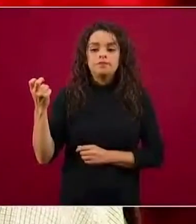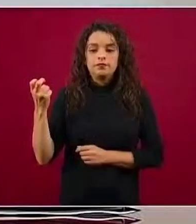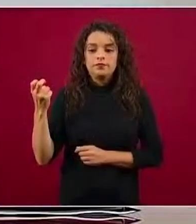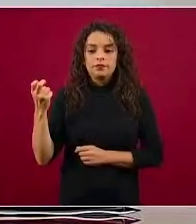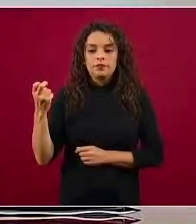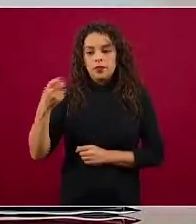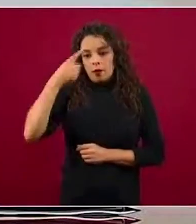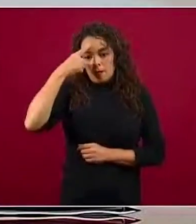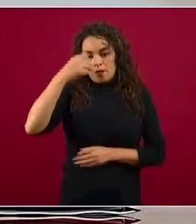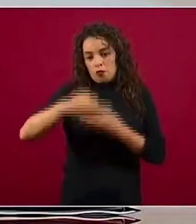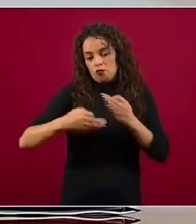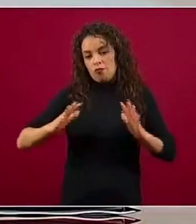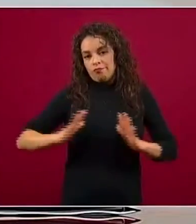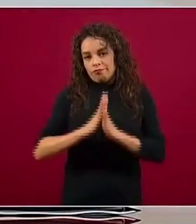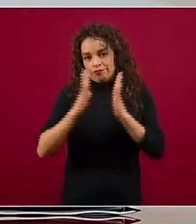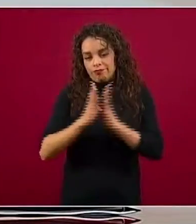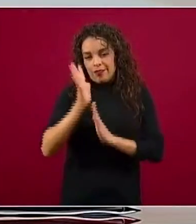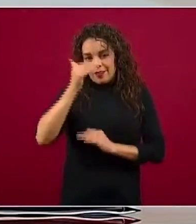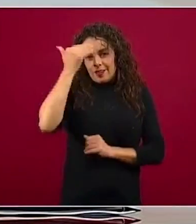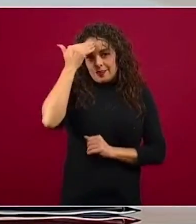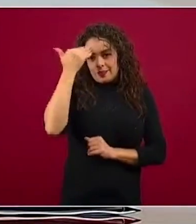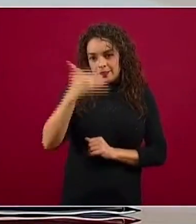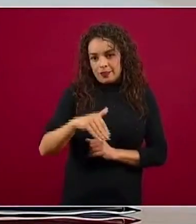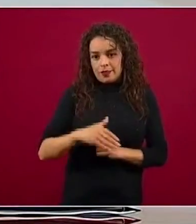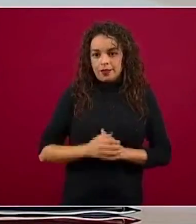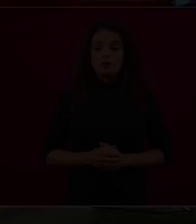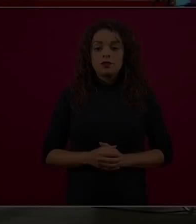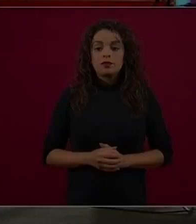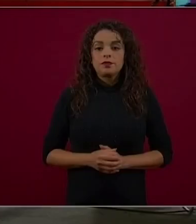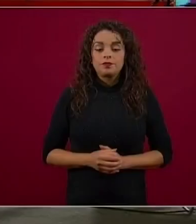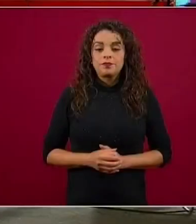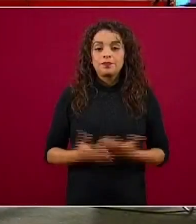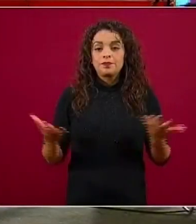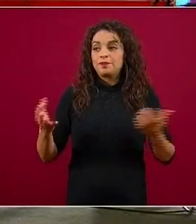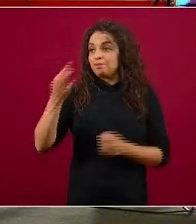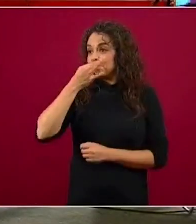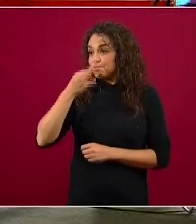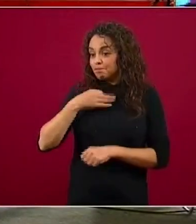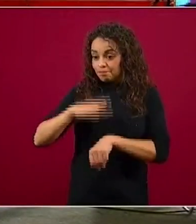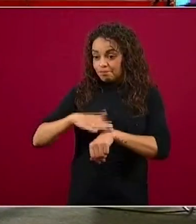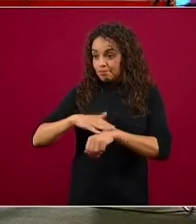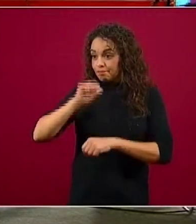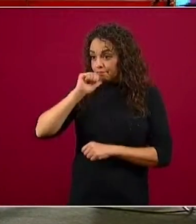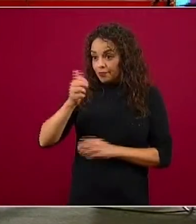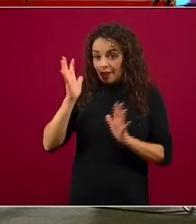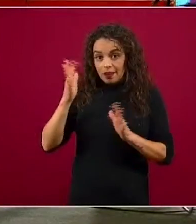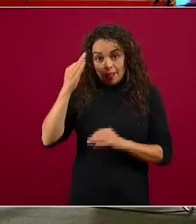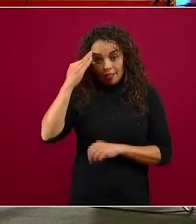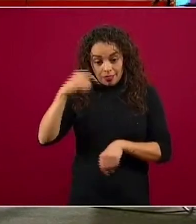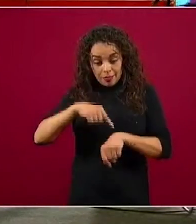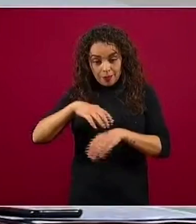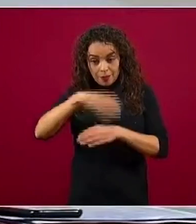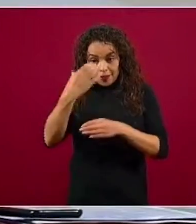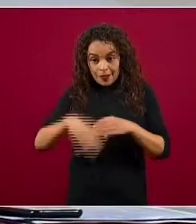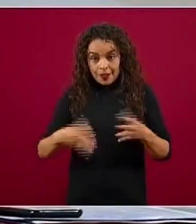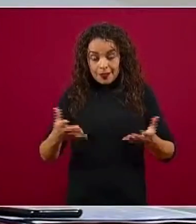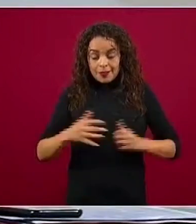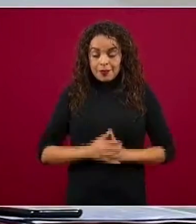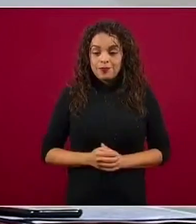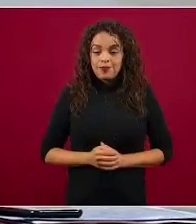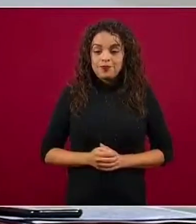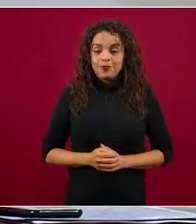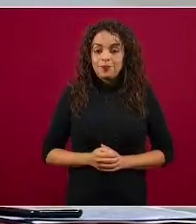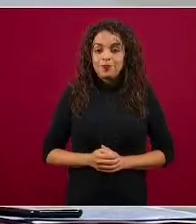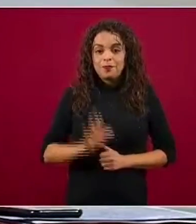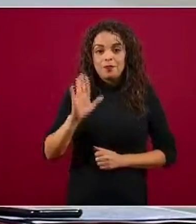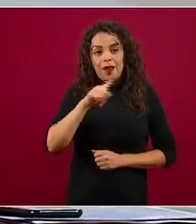través de la participación de la ONU. En la Organización Mundial de la Salud se encarga, además de darle